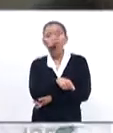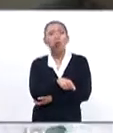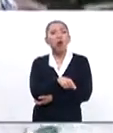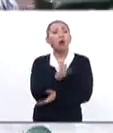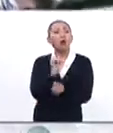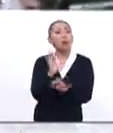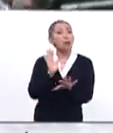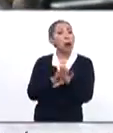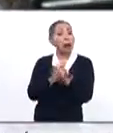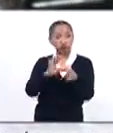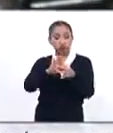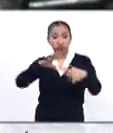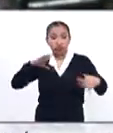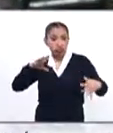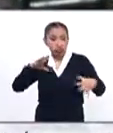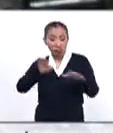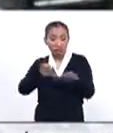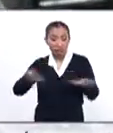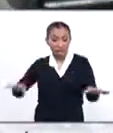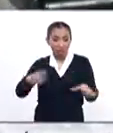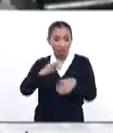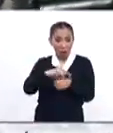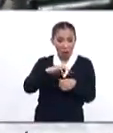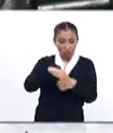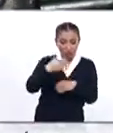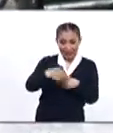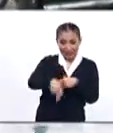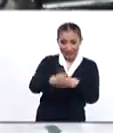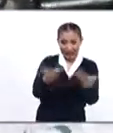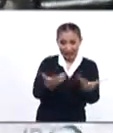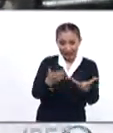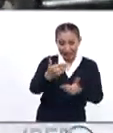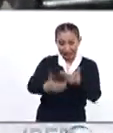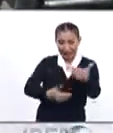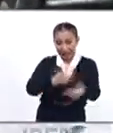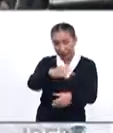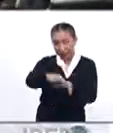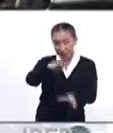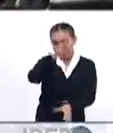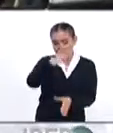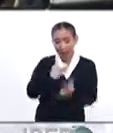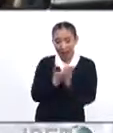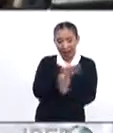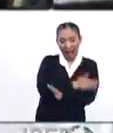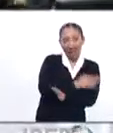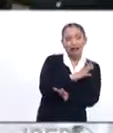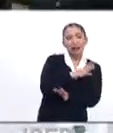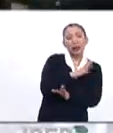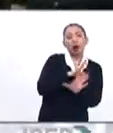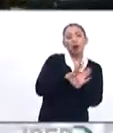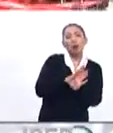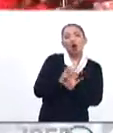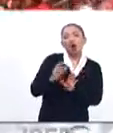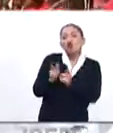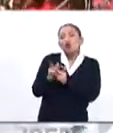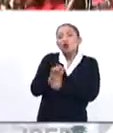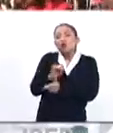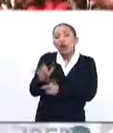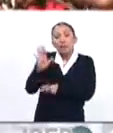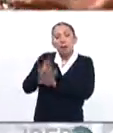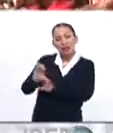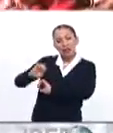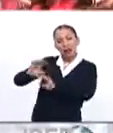Estamos más divididos con estas elecciones que se están dando respecto antes, que había quizá una izquierda mucho más